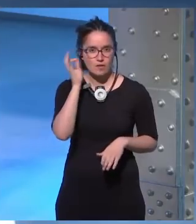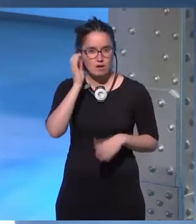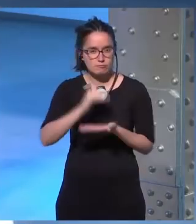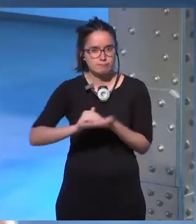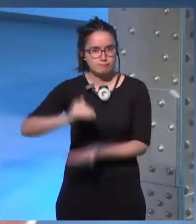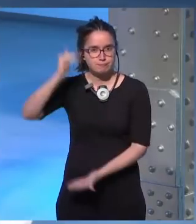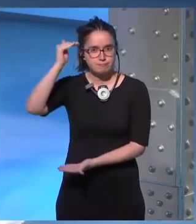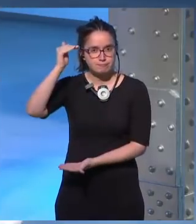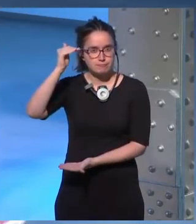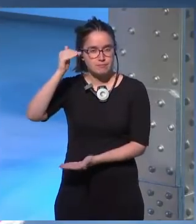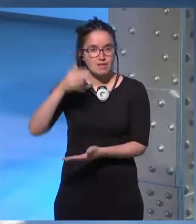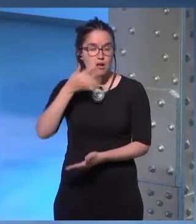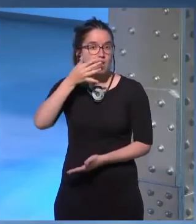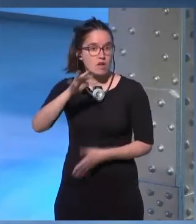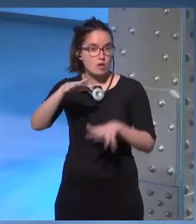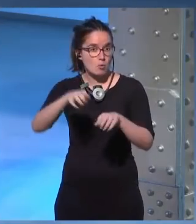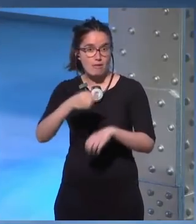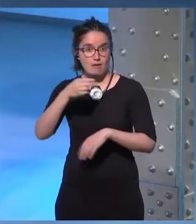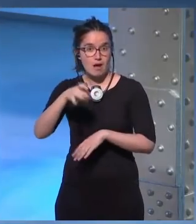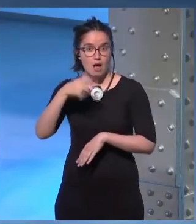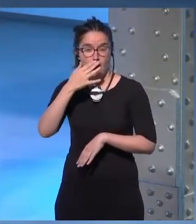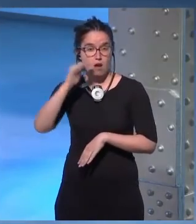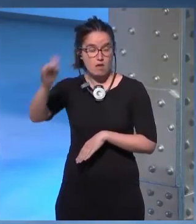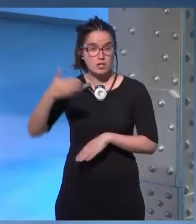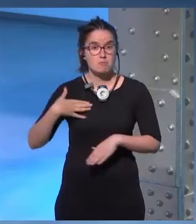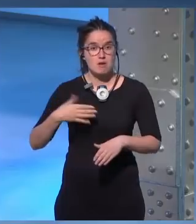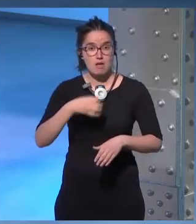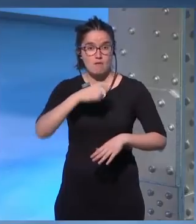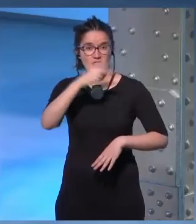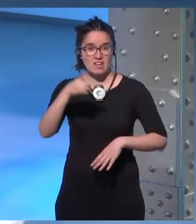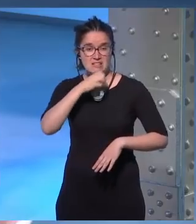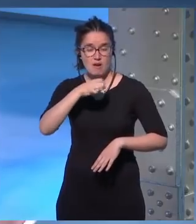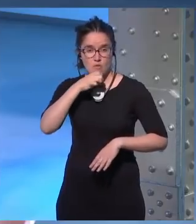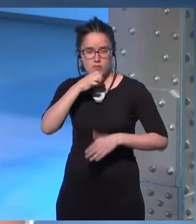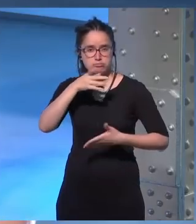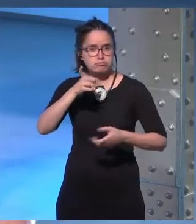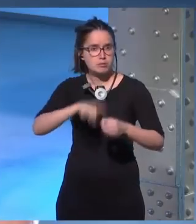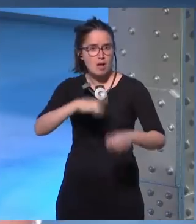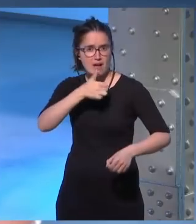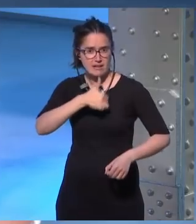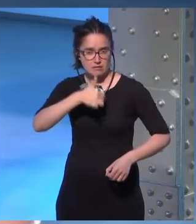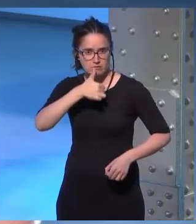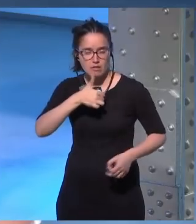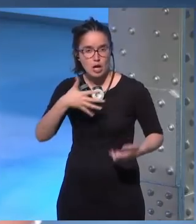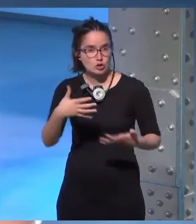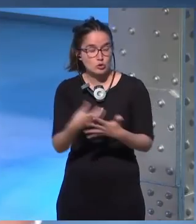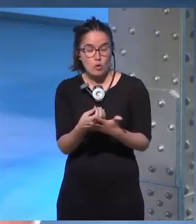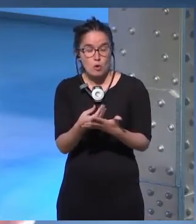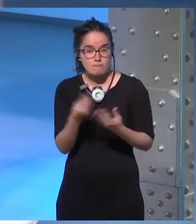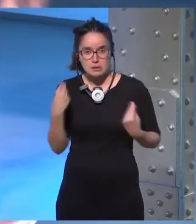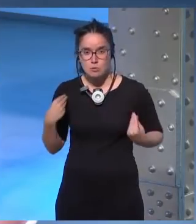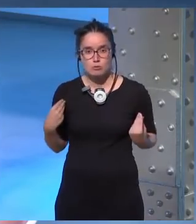creció en la Francia ocupada por los nazis mi bisabuelo era parte de la resistencia todo ese tipo de pues